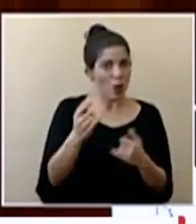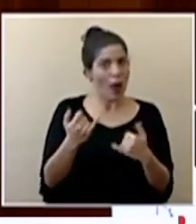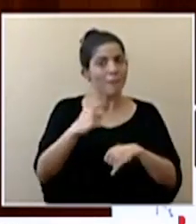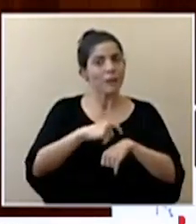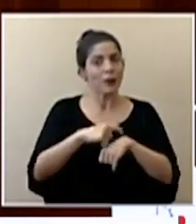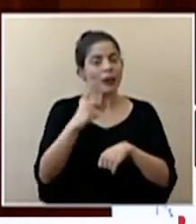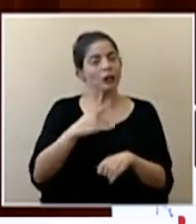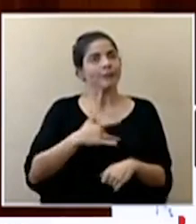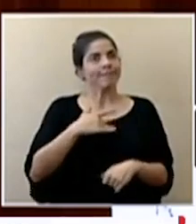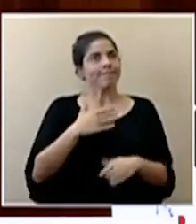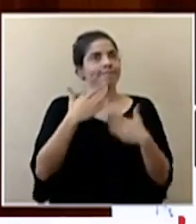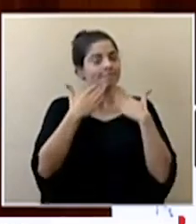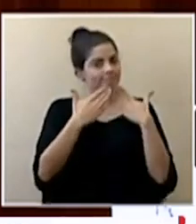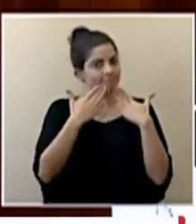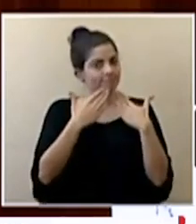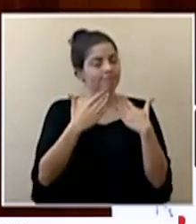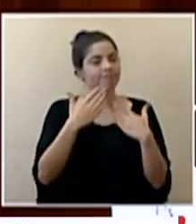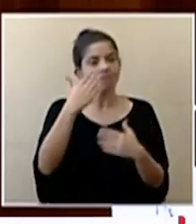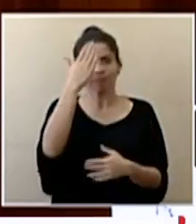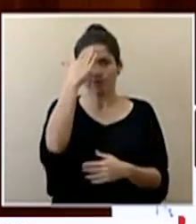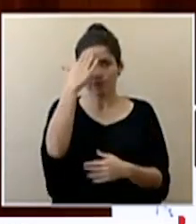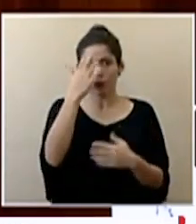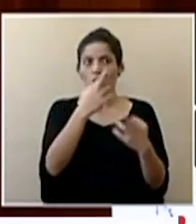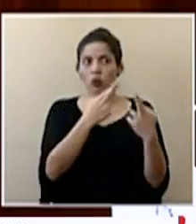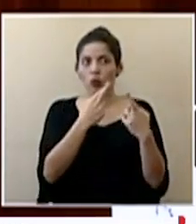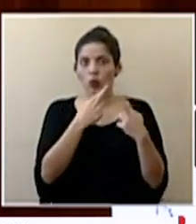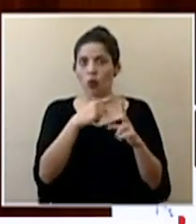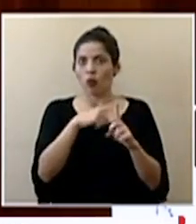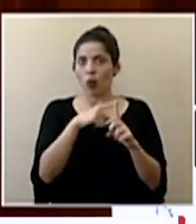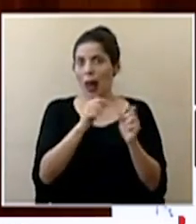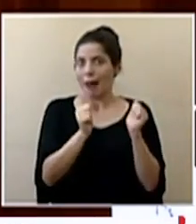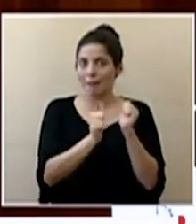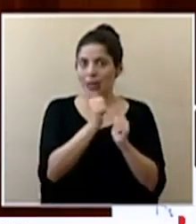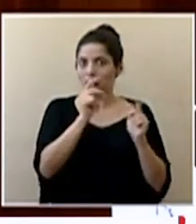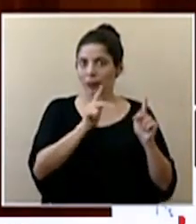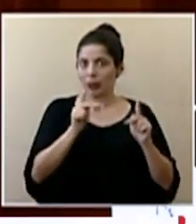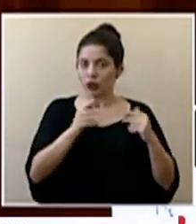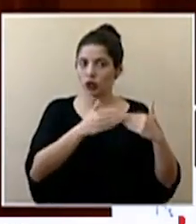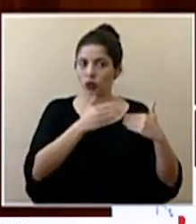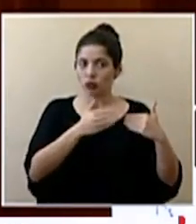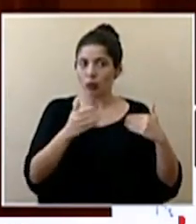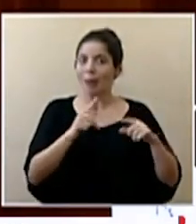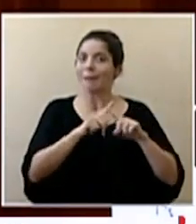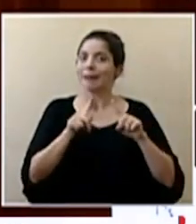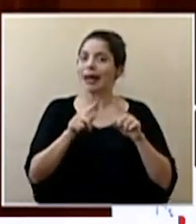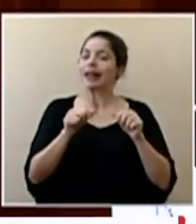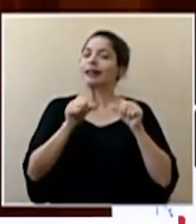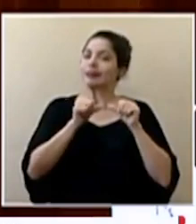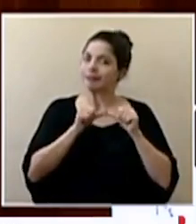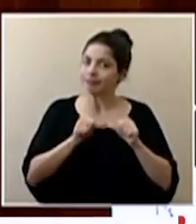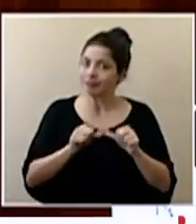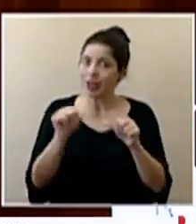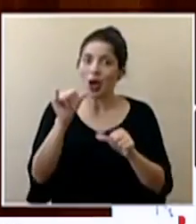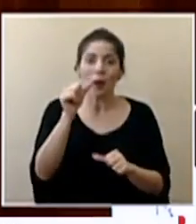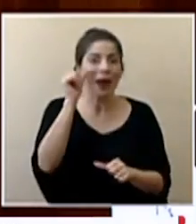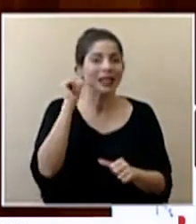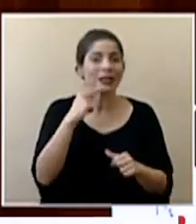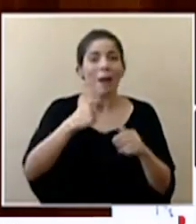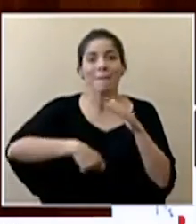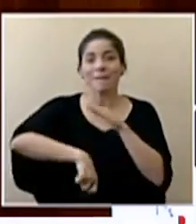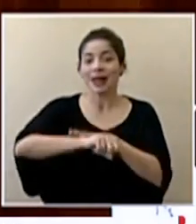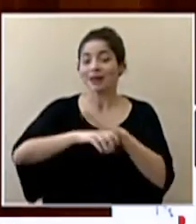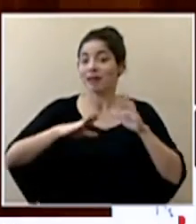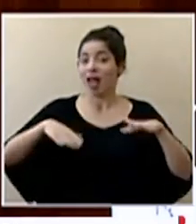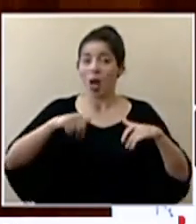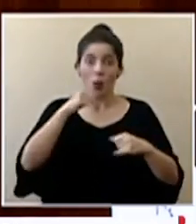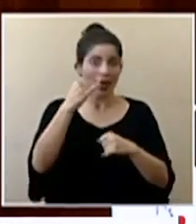agradecer que tenemos una respuesta favorable de la gran mayoría de la población pero seguimos como decían ayer en el partido esto no ha